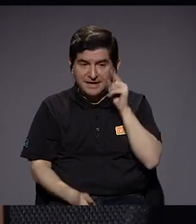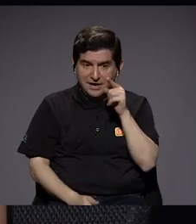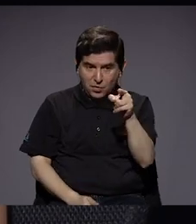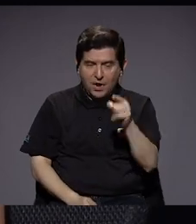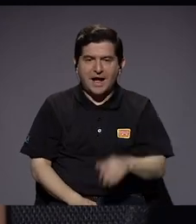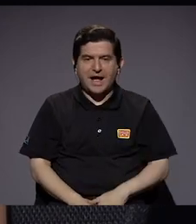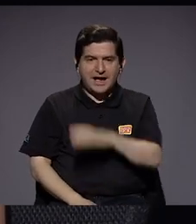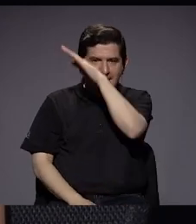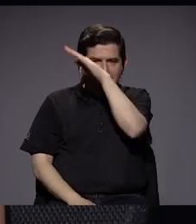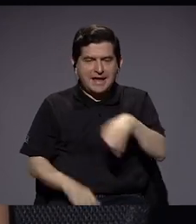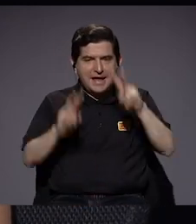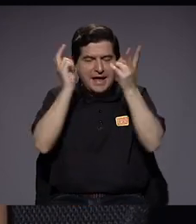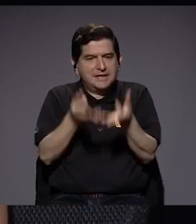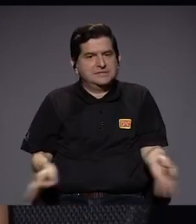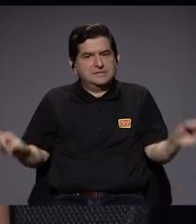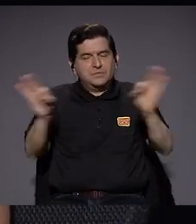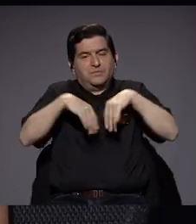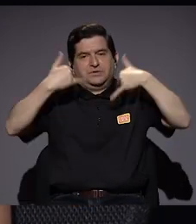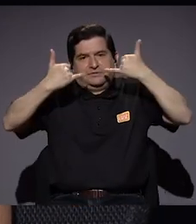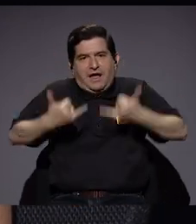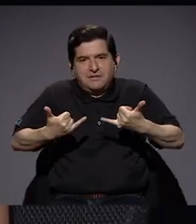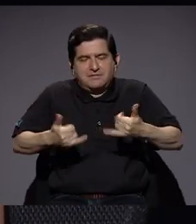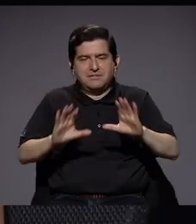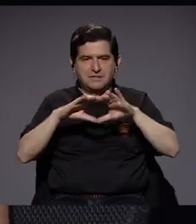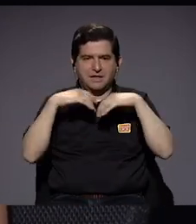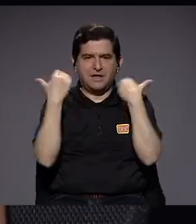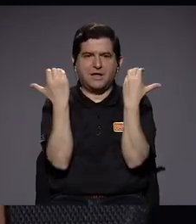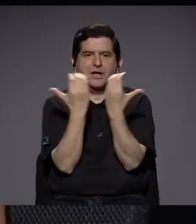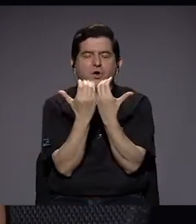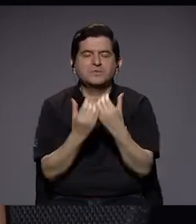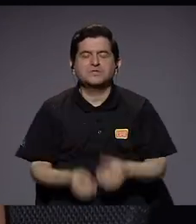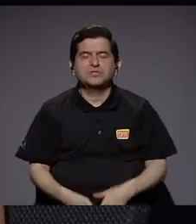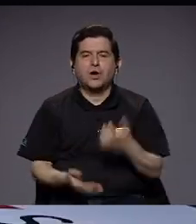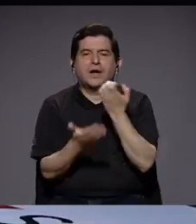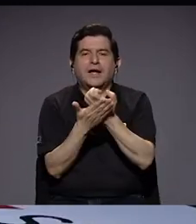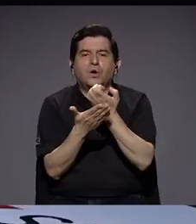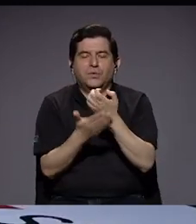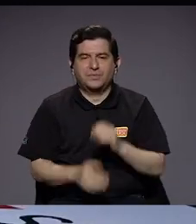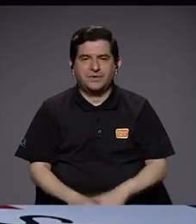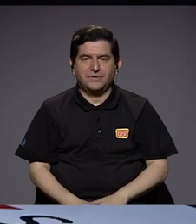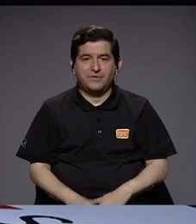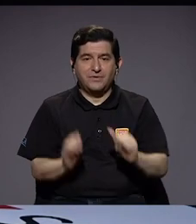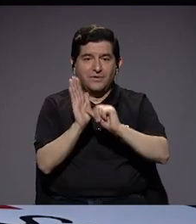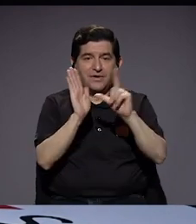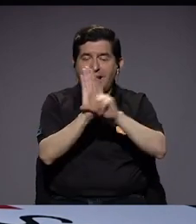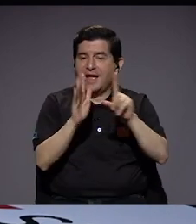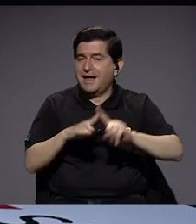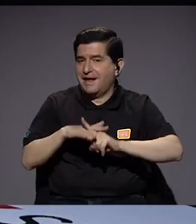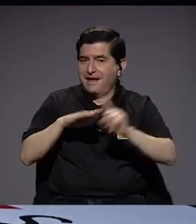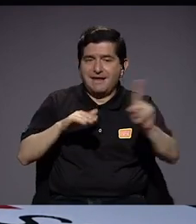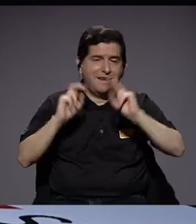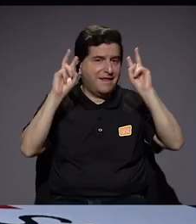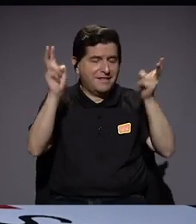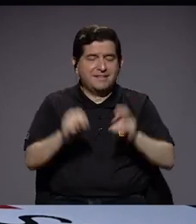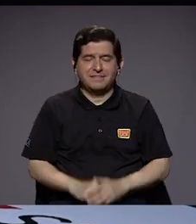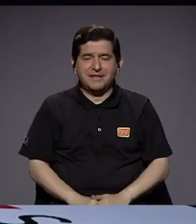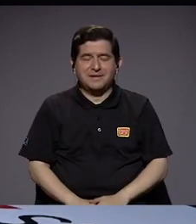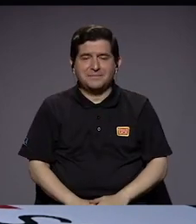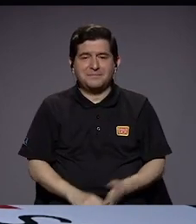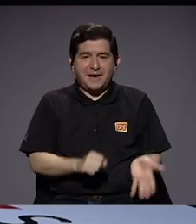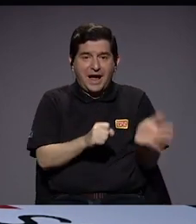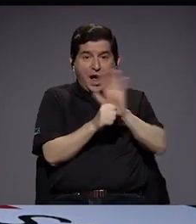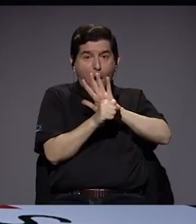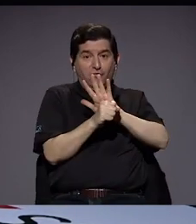que ahí es donde están los ejes temáticos fundamentales en este momento y la Comisión de Económicos. La Asamblea no se escapa, doña Carolina, de todo el tema COVID